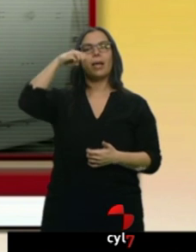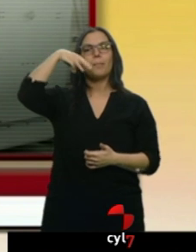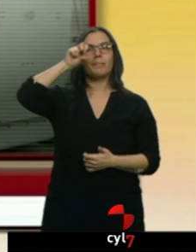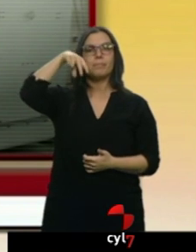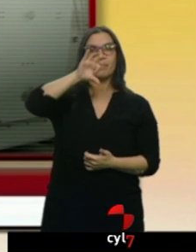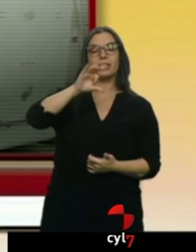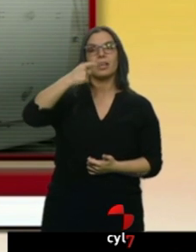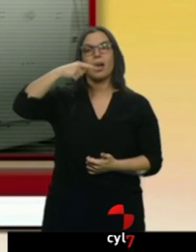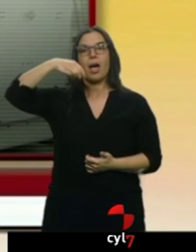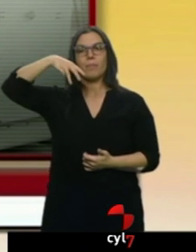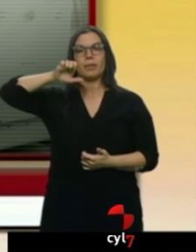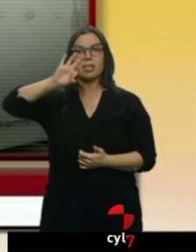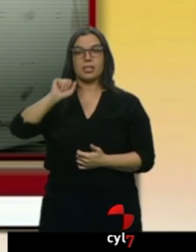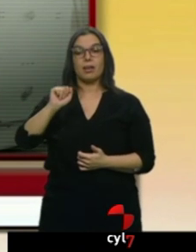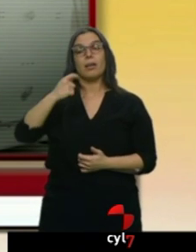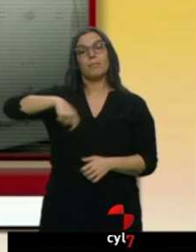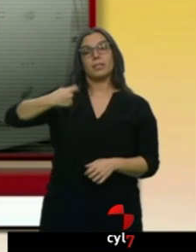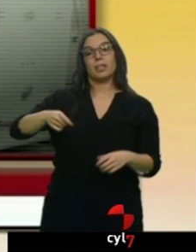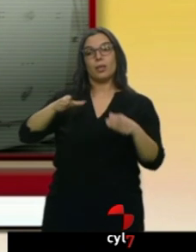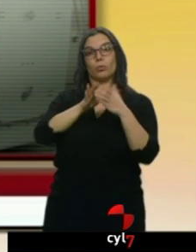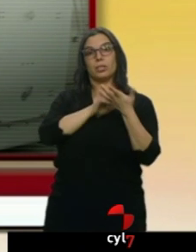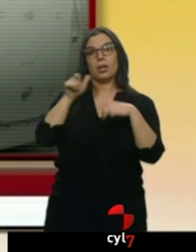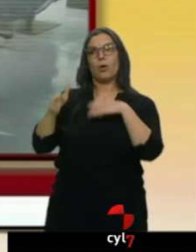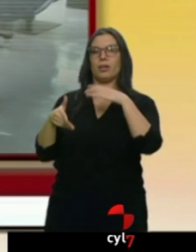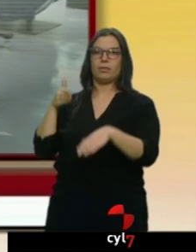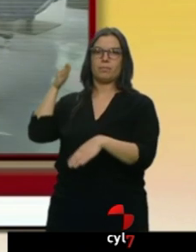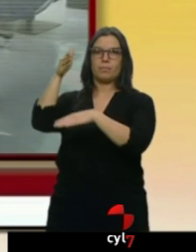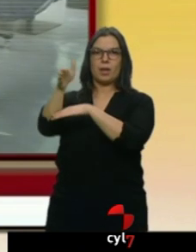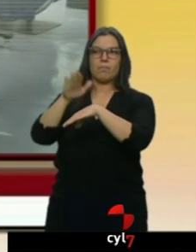Herrera, será el encargado de inaugurar las nuevas instalaciones.